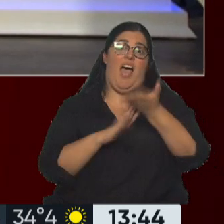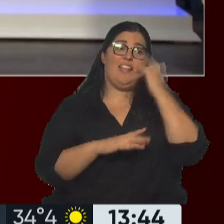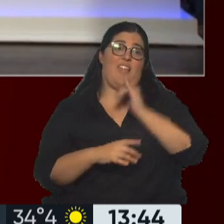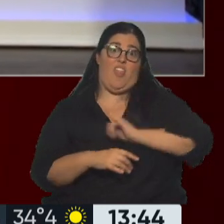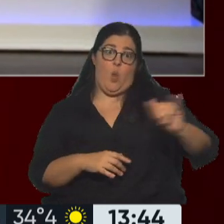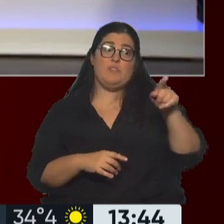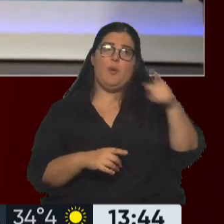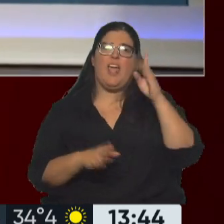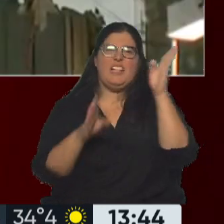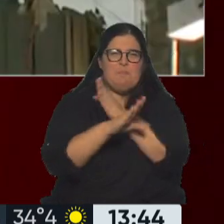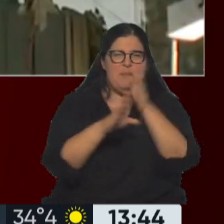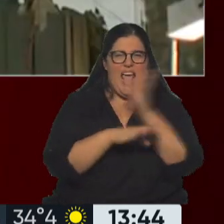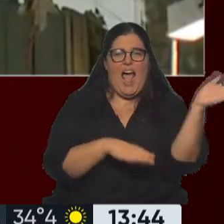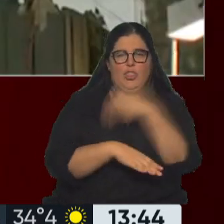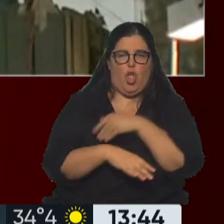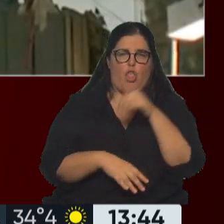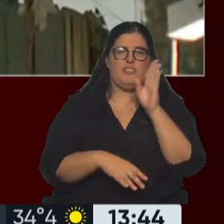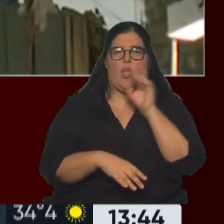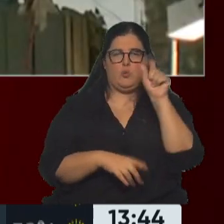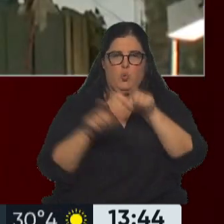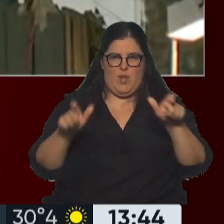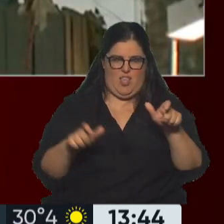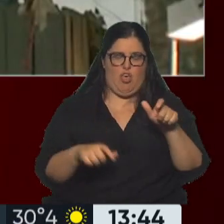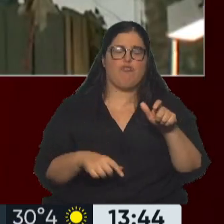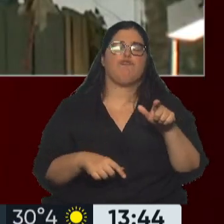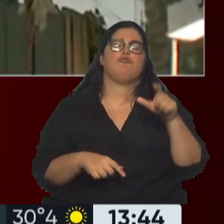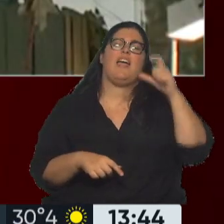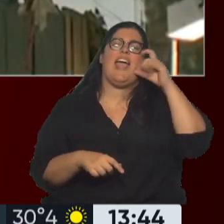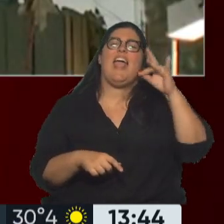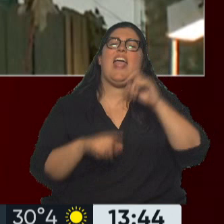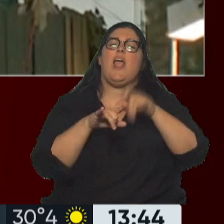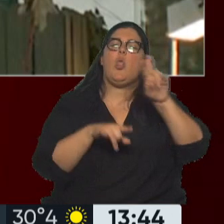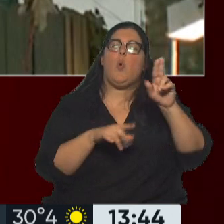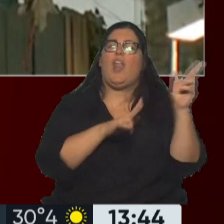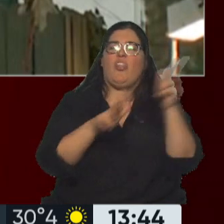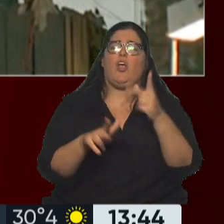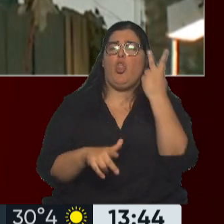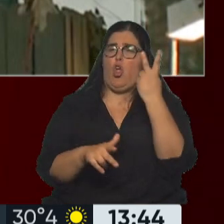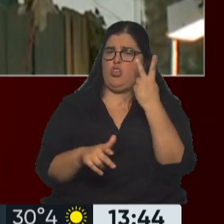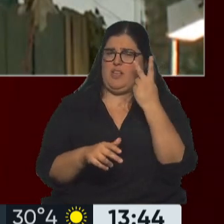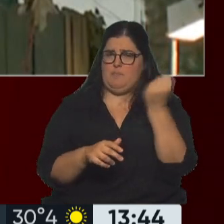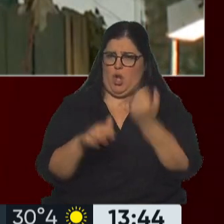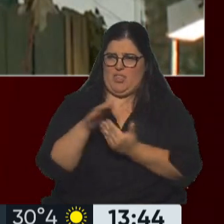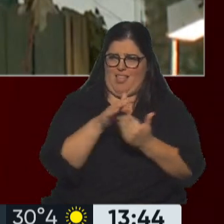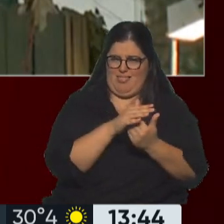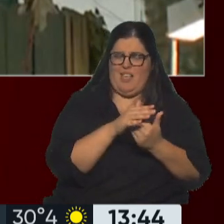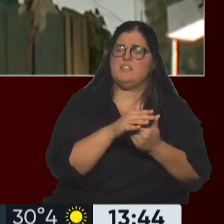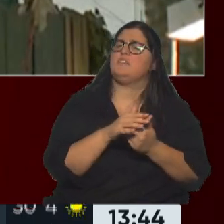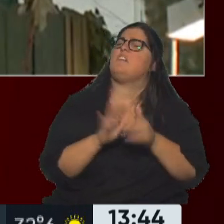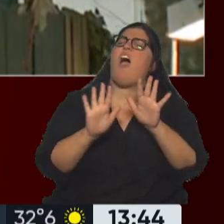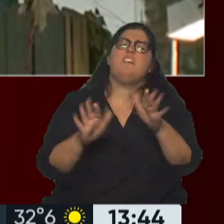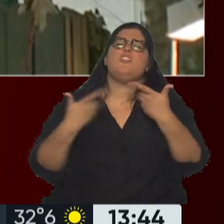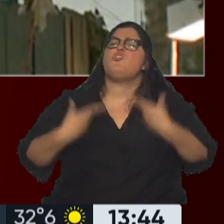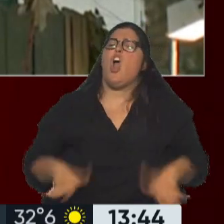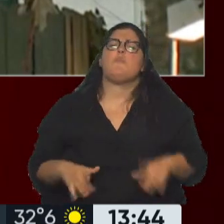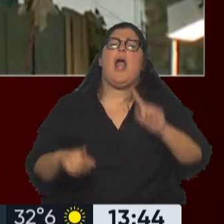estadounidenses. Ustedes recuerdan, Edward Snowden dijo dos cosas importantes. Primero, que es lo más común del mundo que los